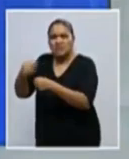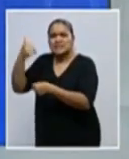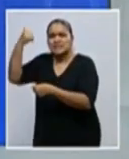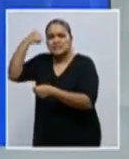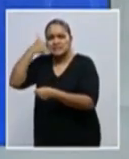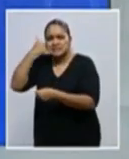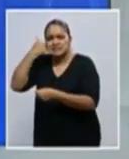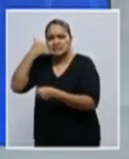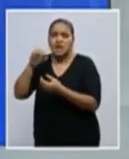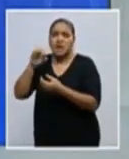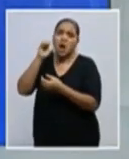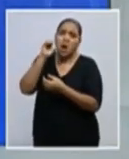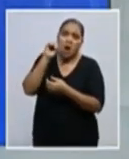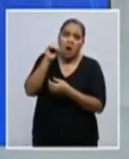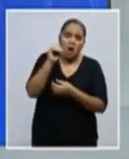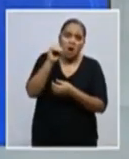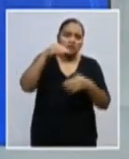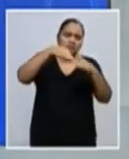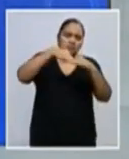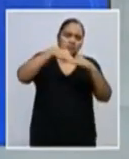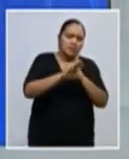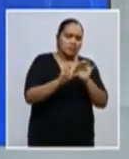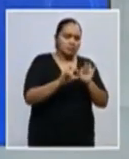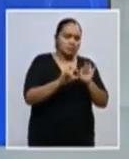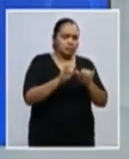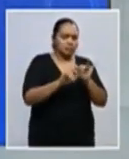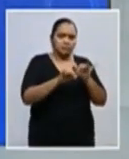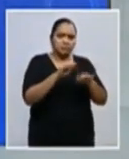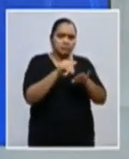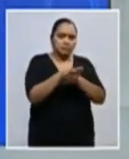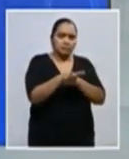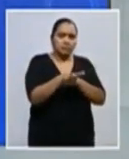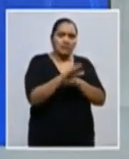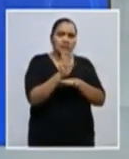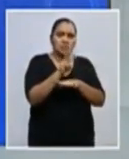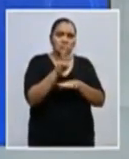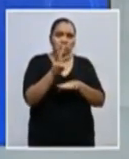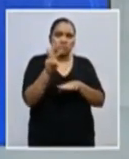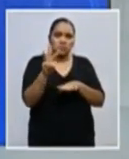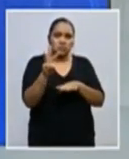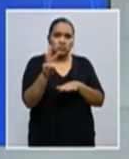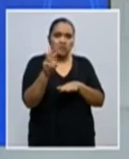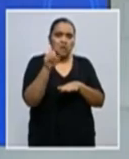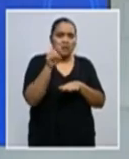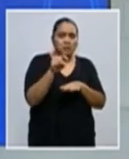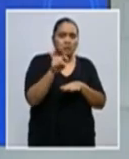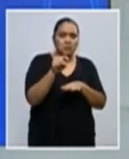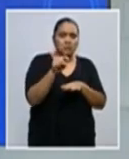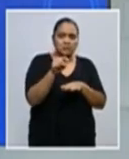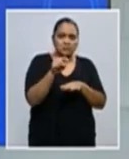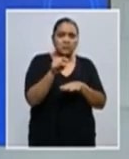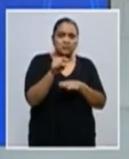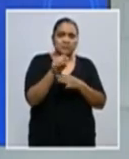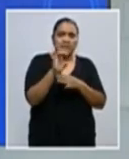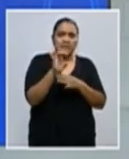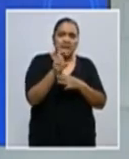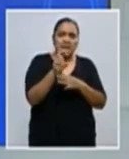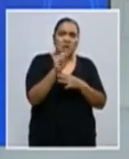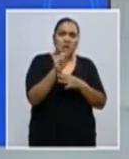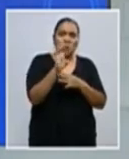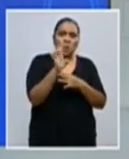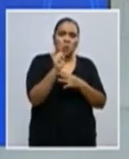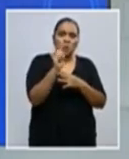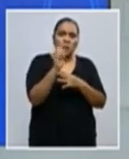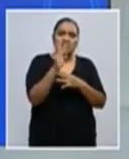cerca de su vivienda. Lo importante es no desplazarse en largas distancias para no poner en riesgo su salud y su familia. Siempre recordamos,